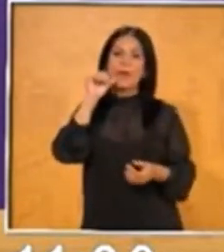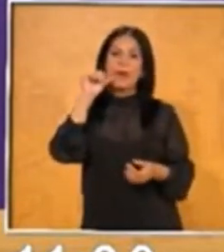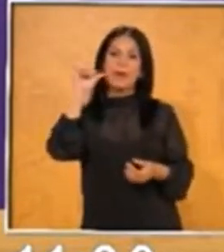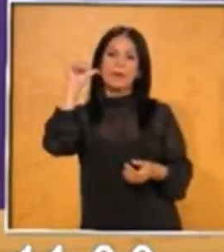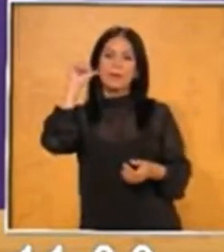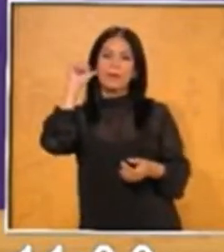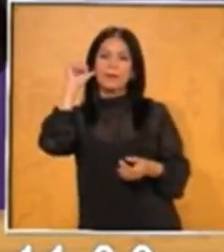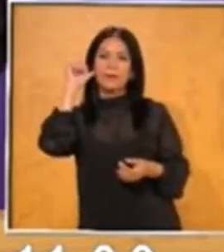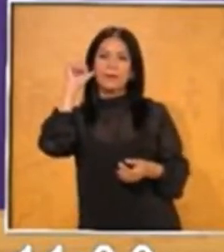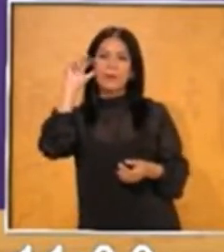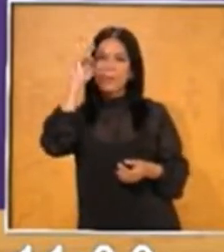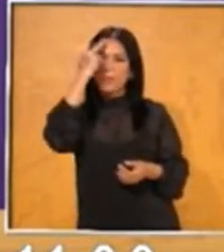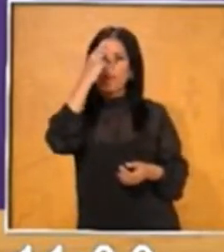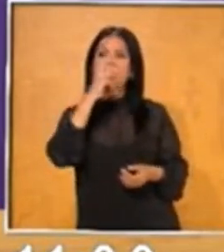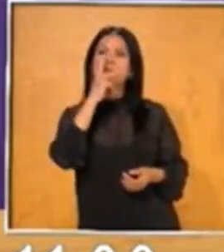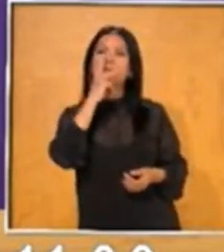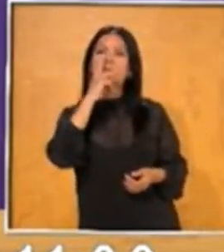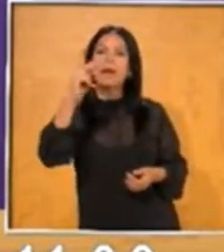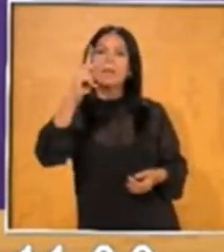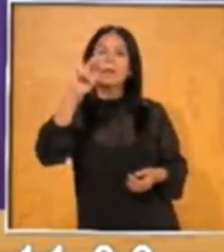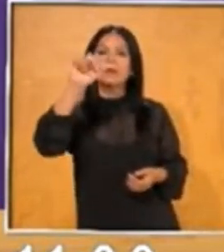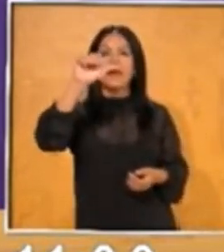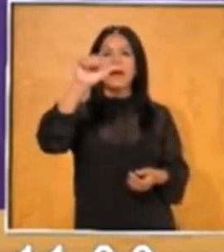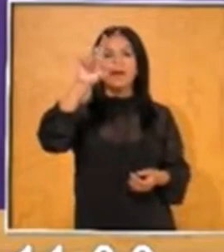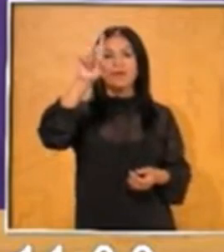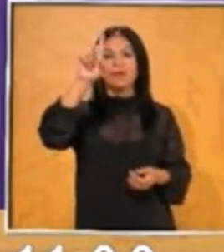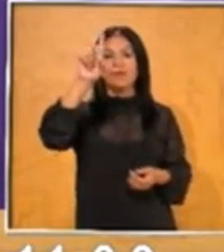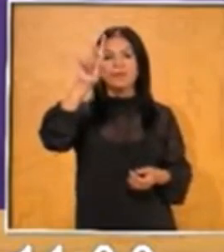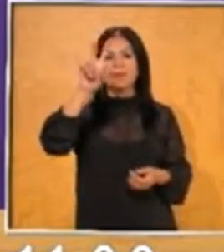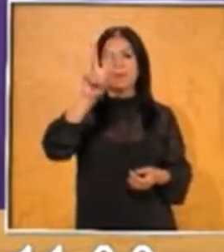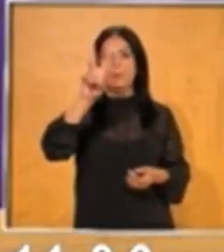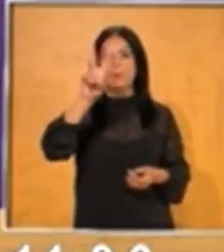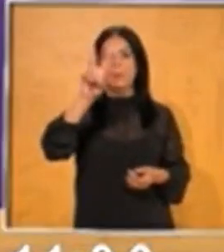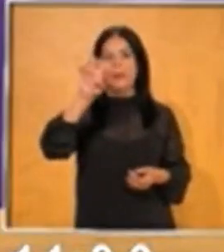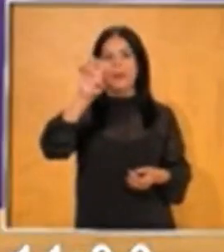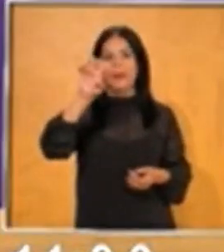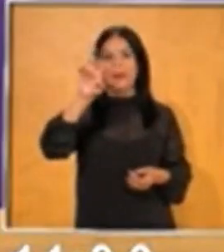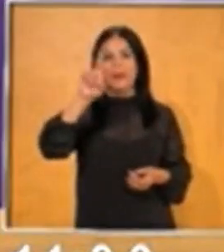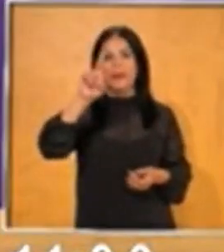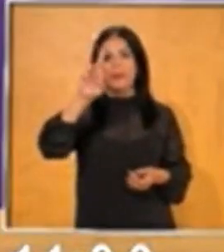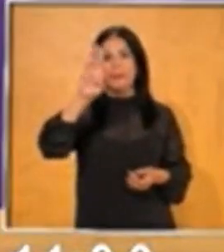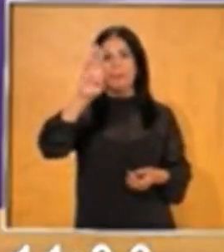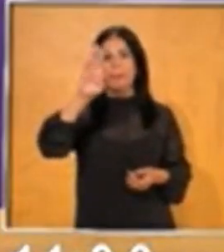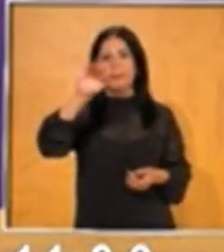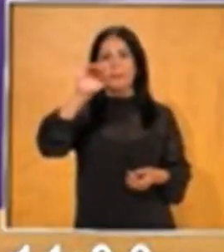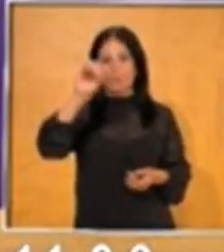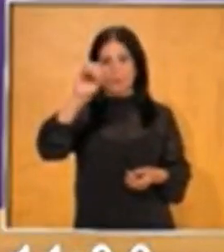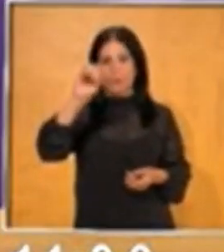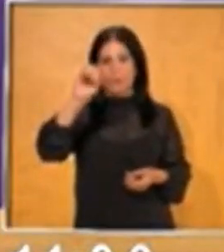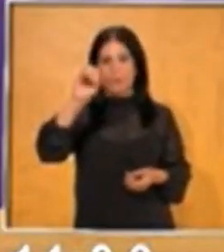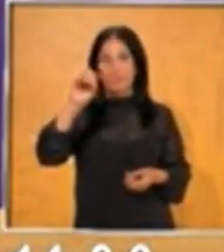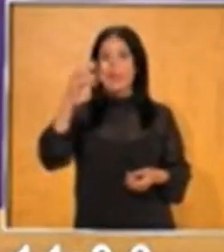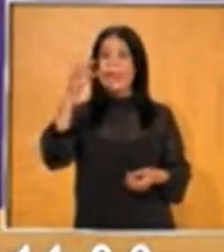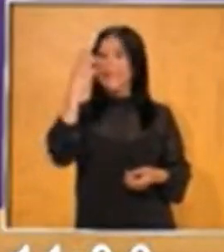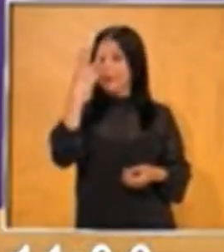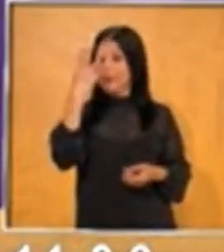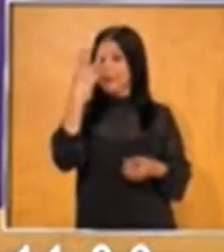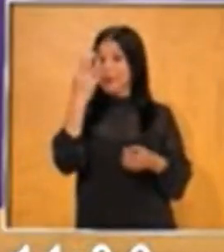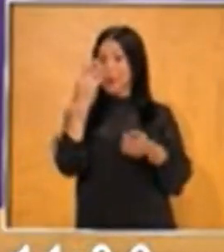adverbios y vimos tres tipos de textos, cuento, fábula y leyenda.